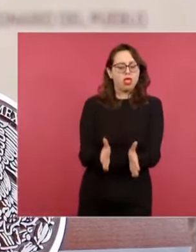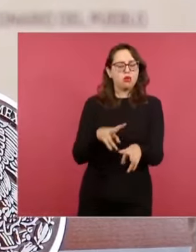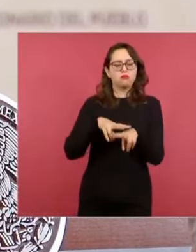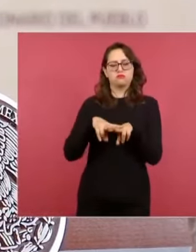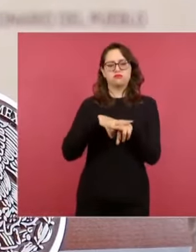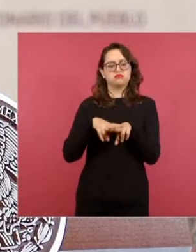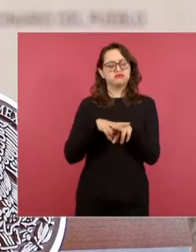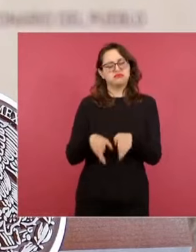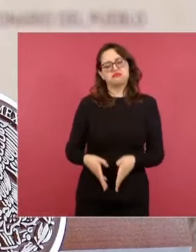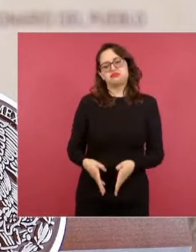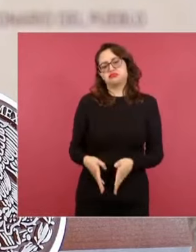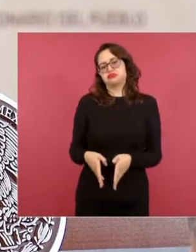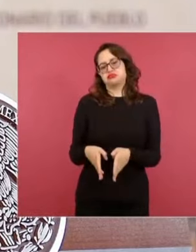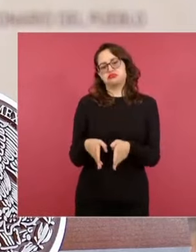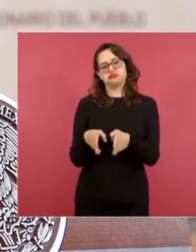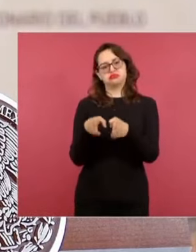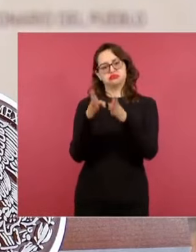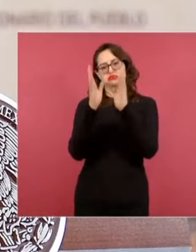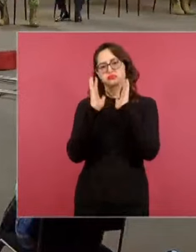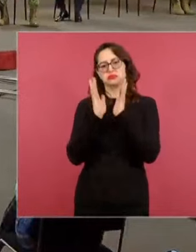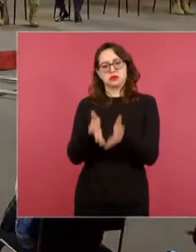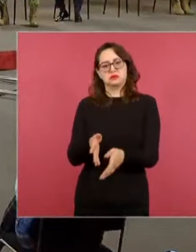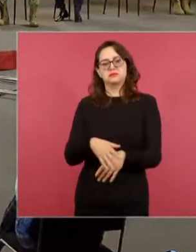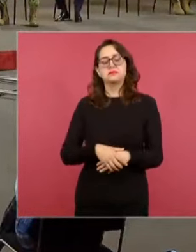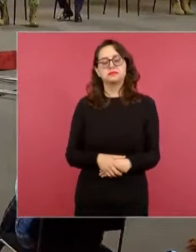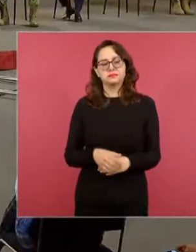tren, sino toda la vialidad. Y ahorita lo mostramos en el video.